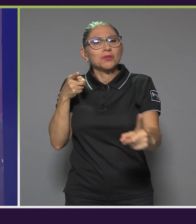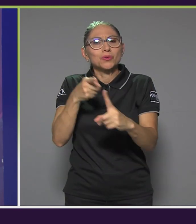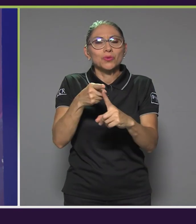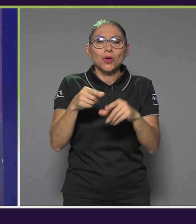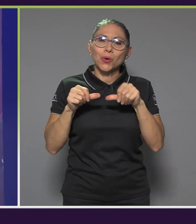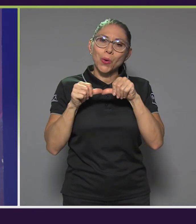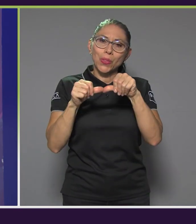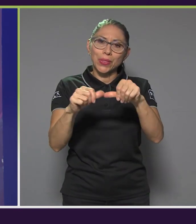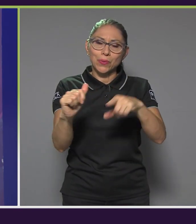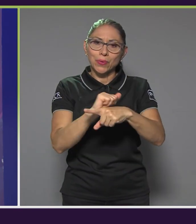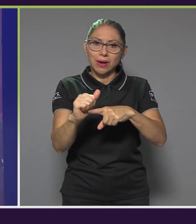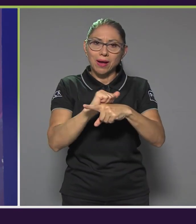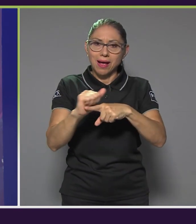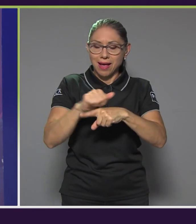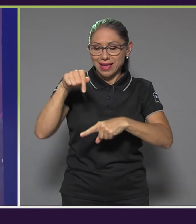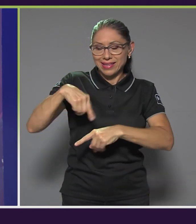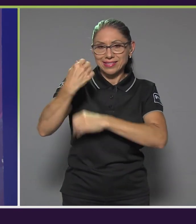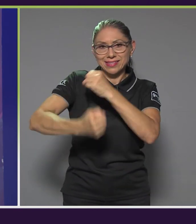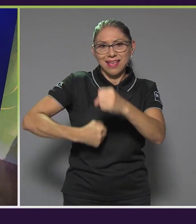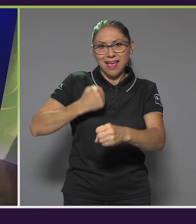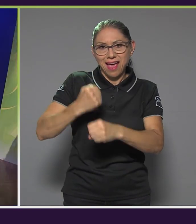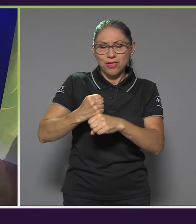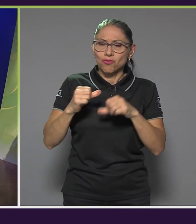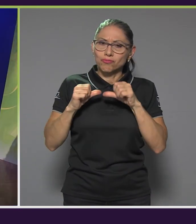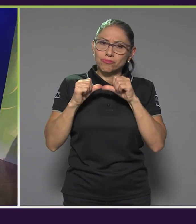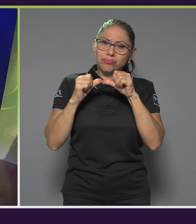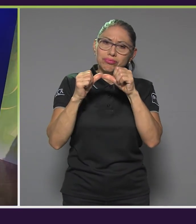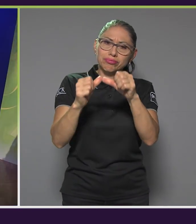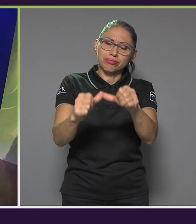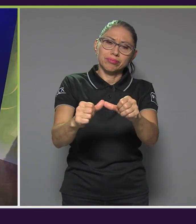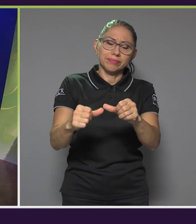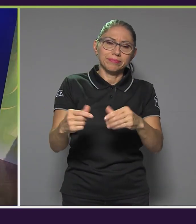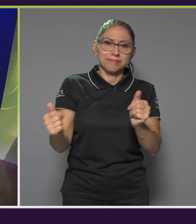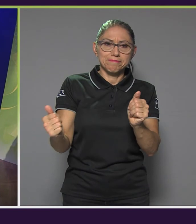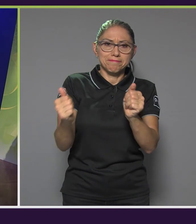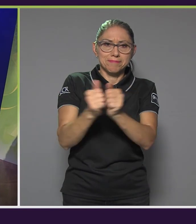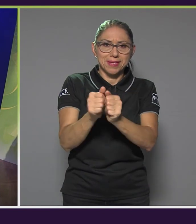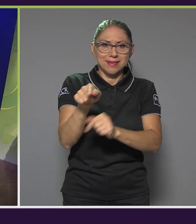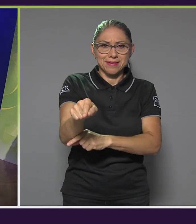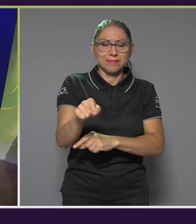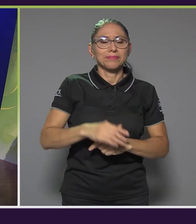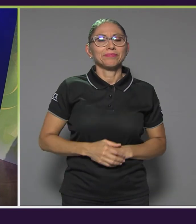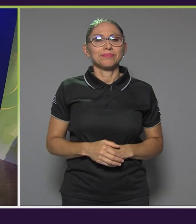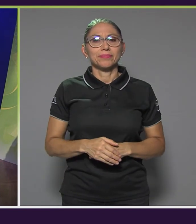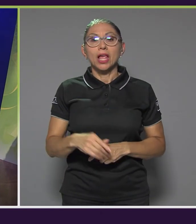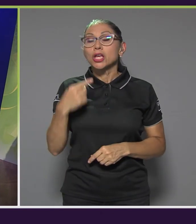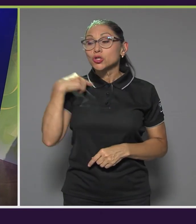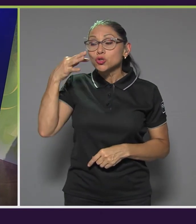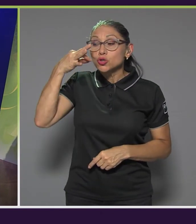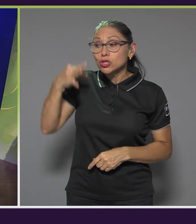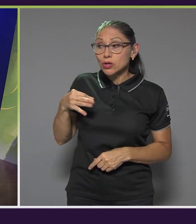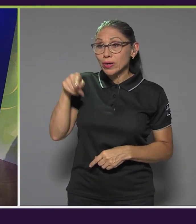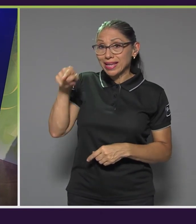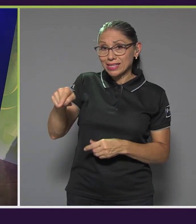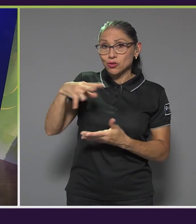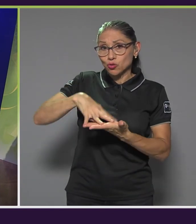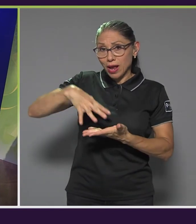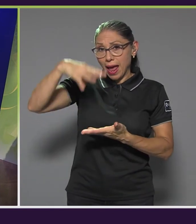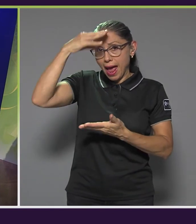este año para que ese acompañamiento sea continuo. Yo creo que esos son aprendizajes muy valiosos, ¿verdad?